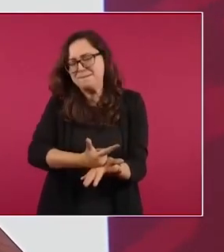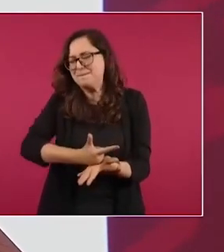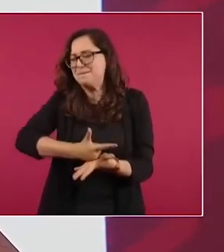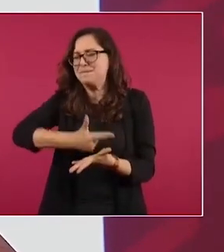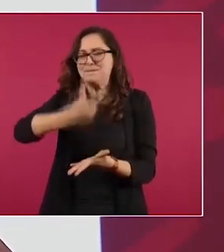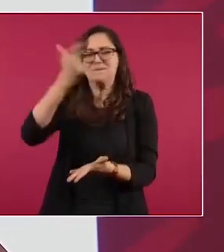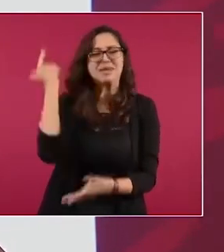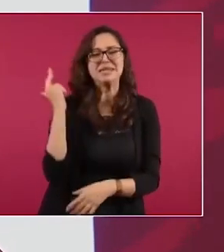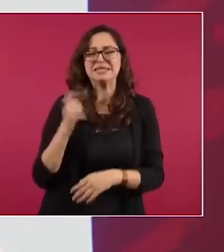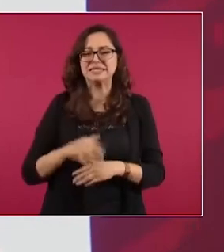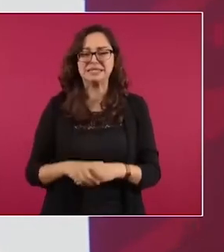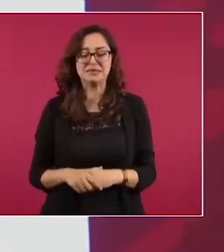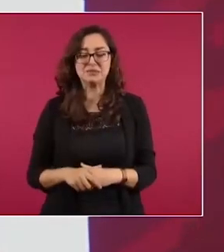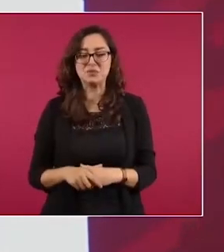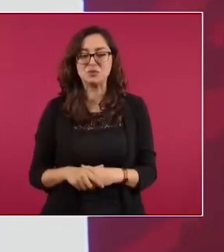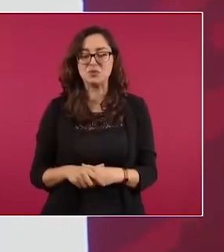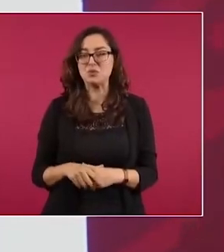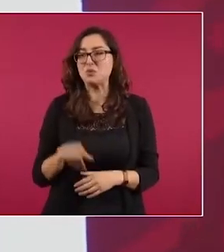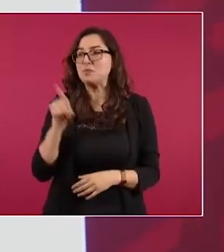Ponga chico chico.